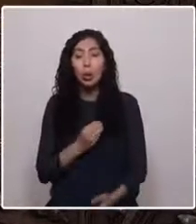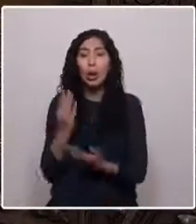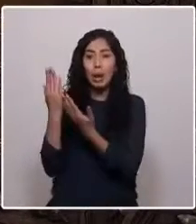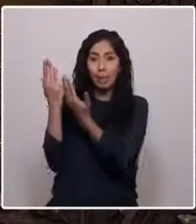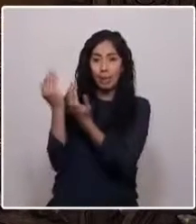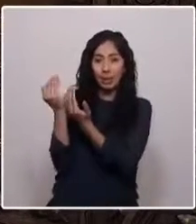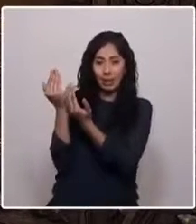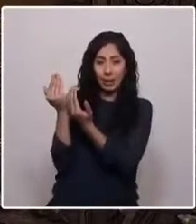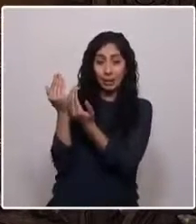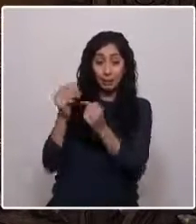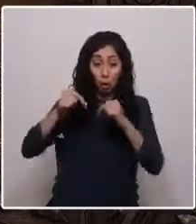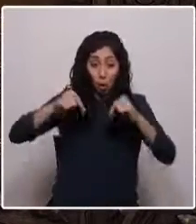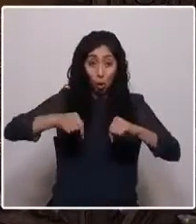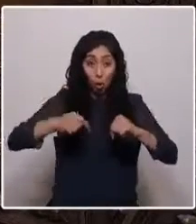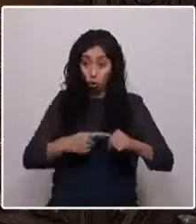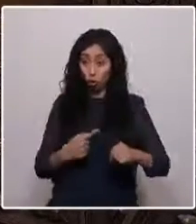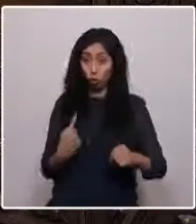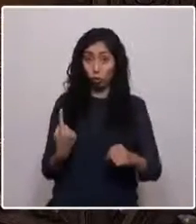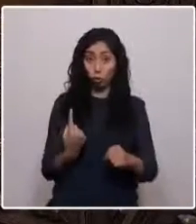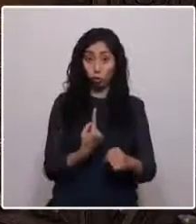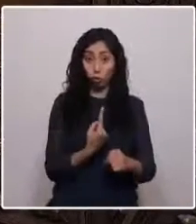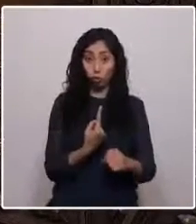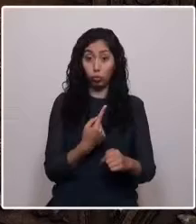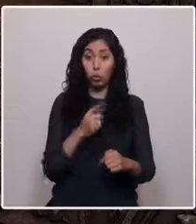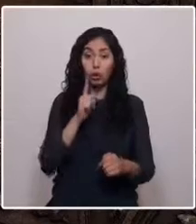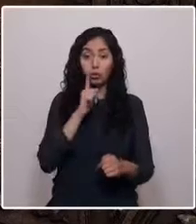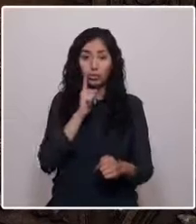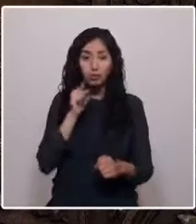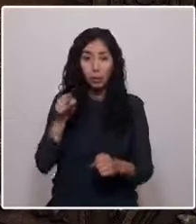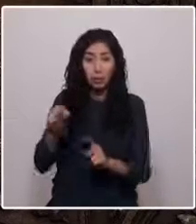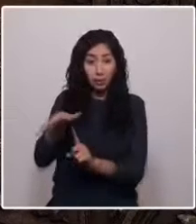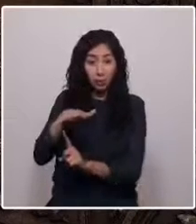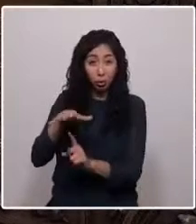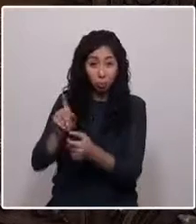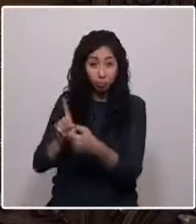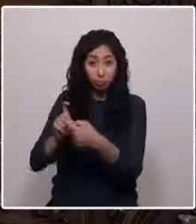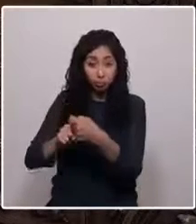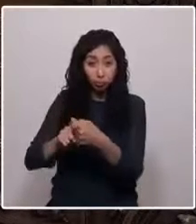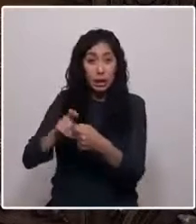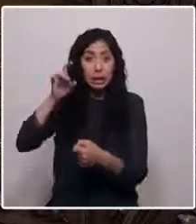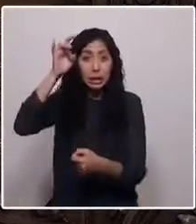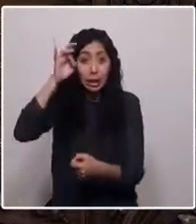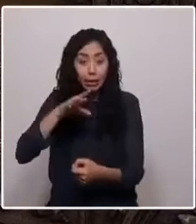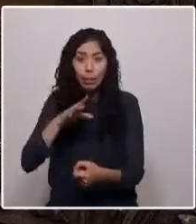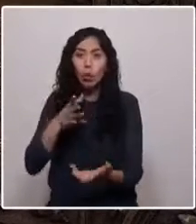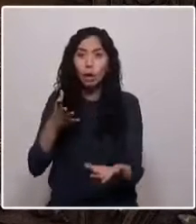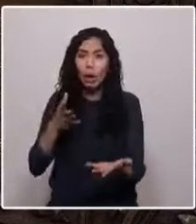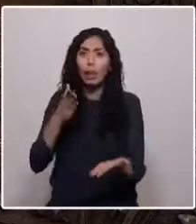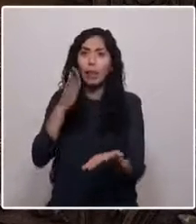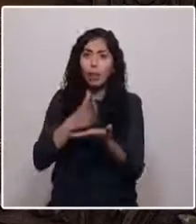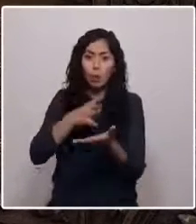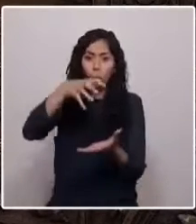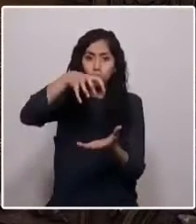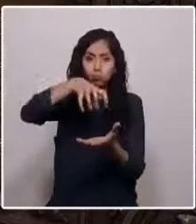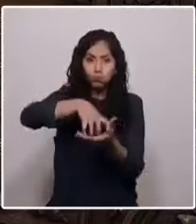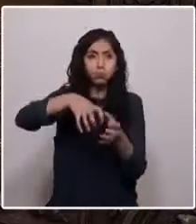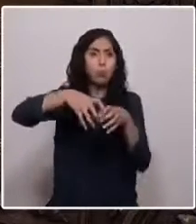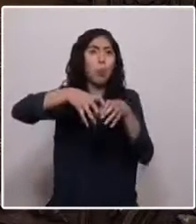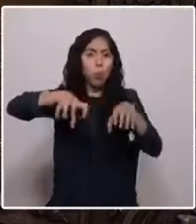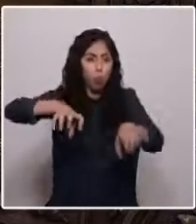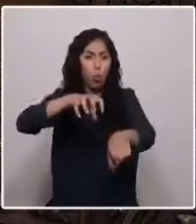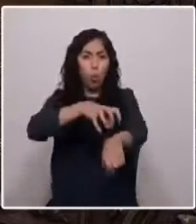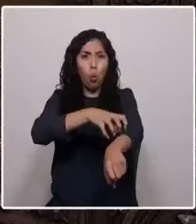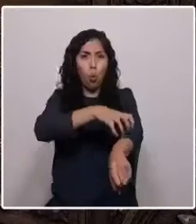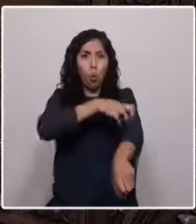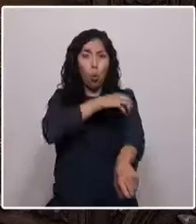Hoy quienes provenimos del desierto calcinante sabemos que es descentralizando, como vamos a desarrollar nuestro norte